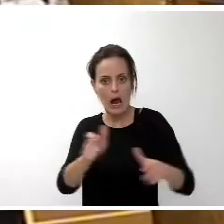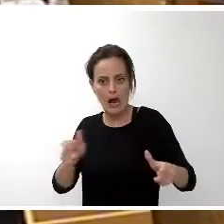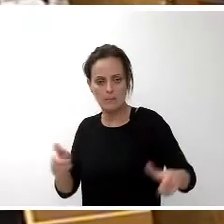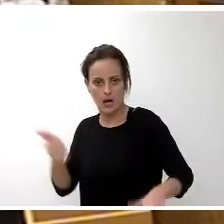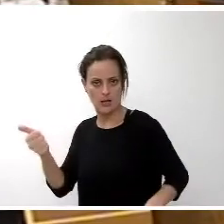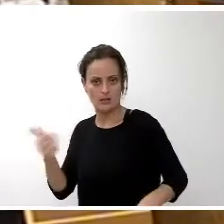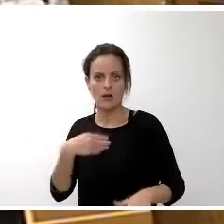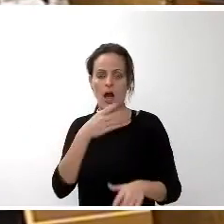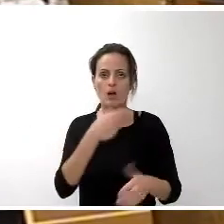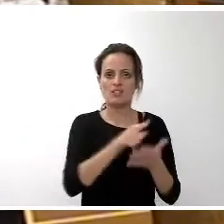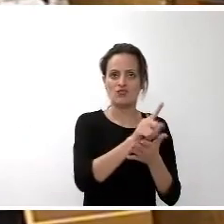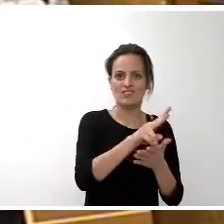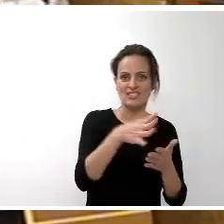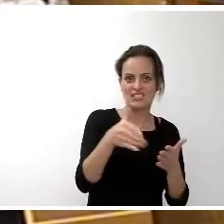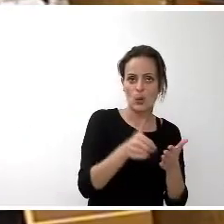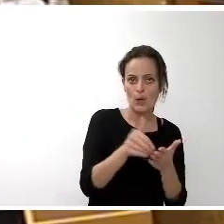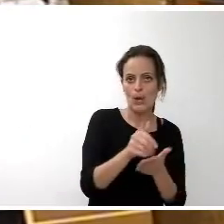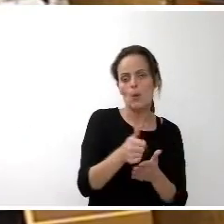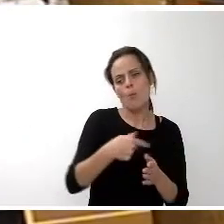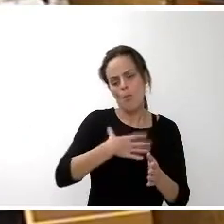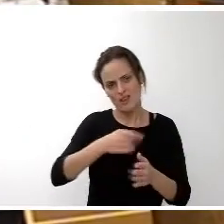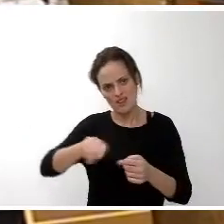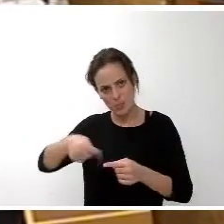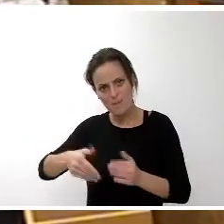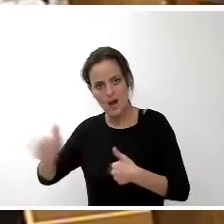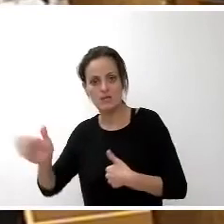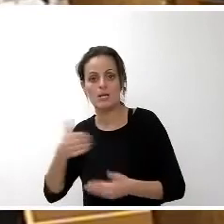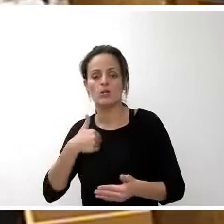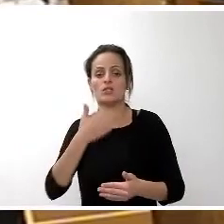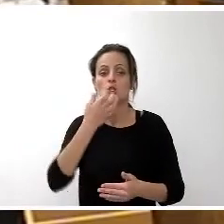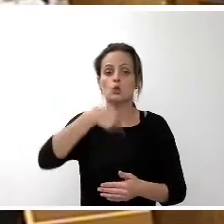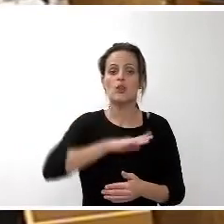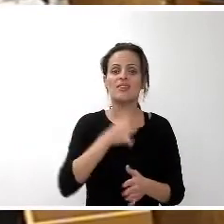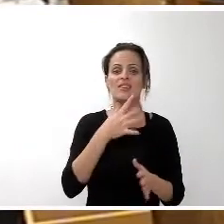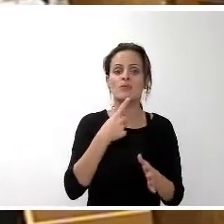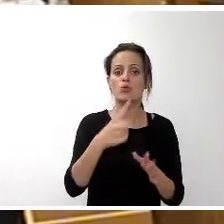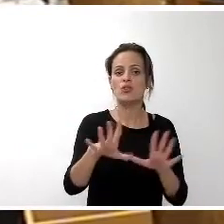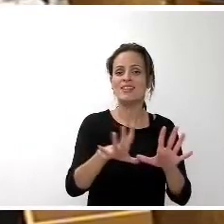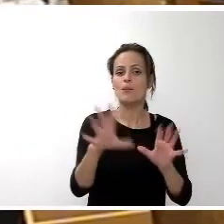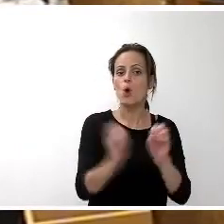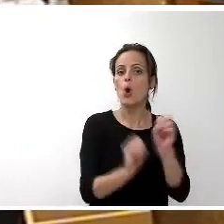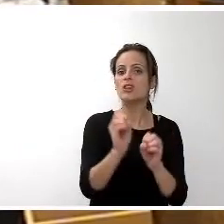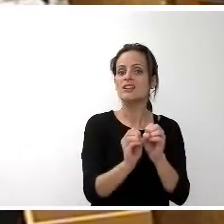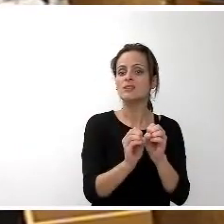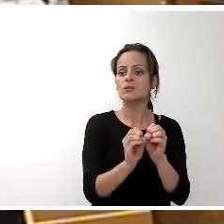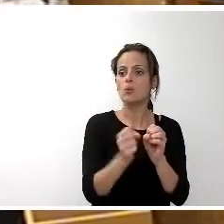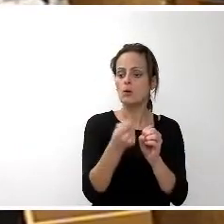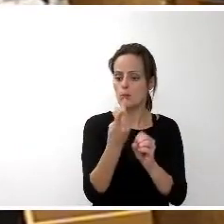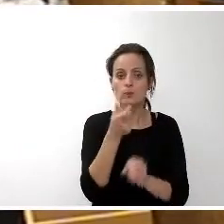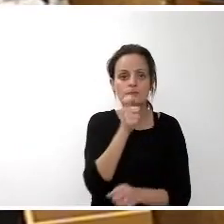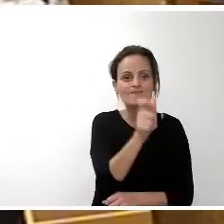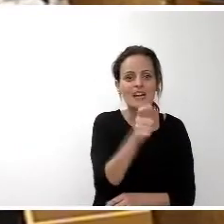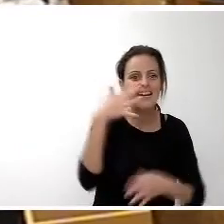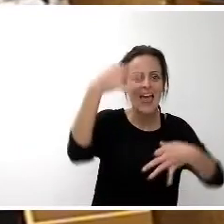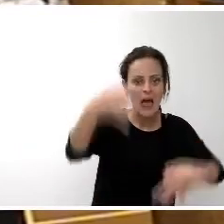125 ojalá lleguen a ser muchos más pero cuando hablamos del 10% es una cifra absolutamente real y hace alusión a las cifras que ponemos